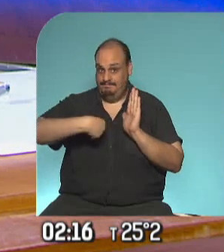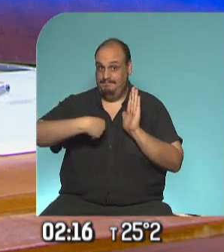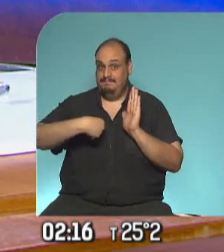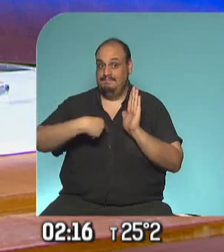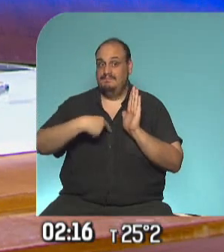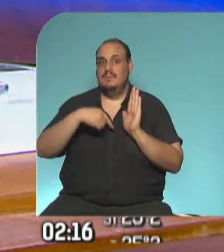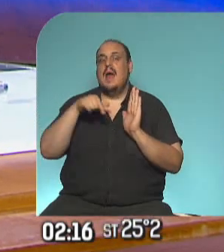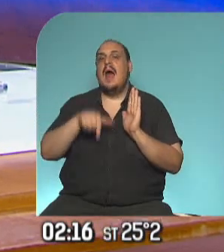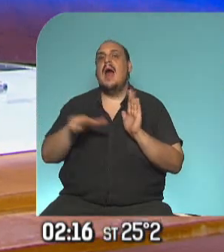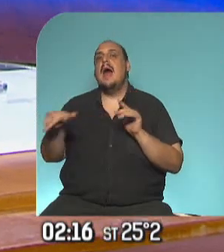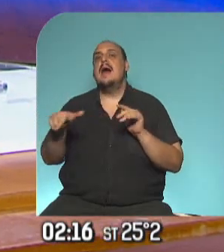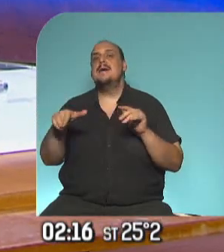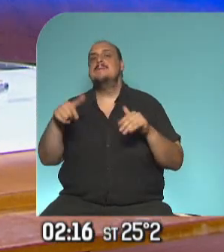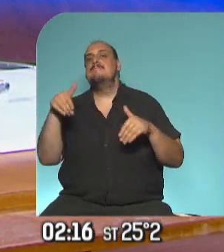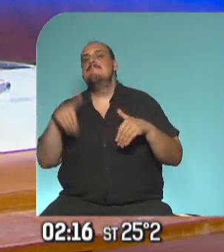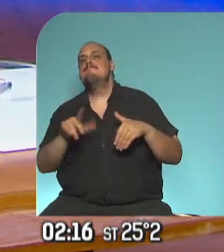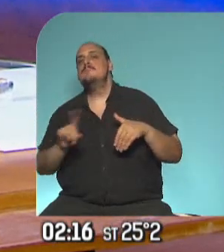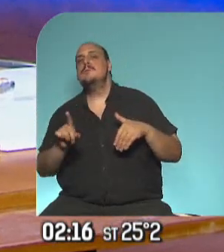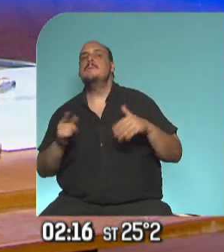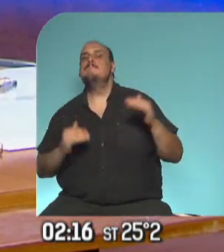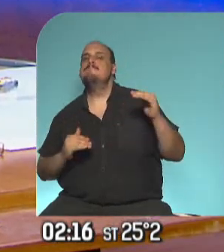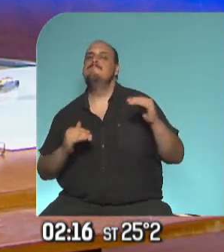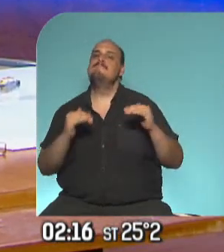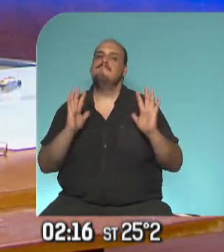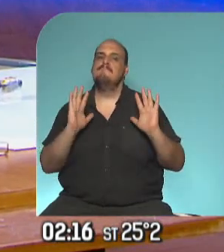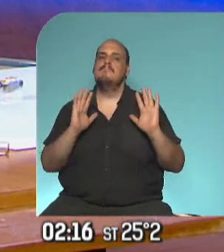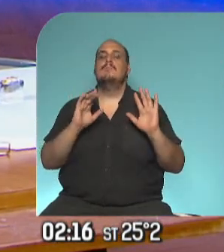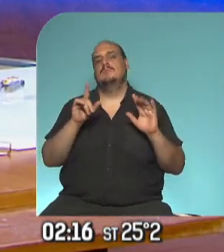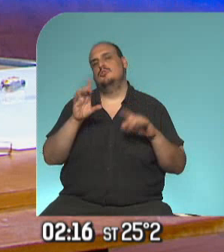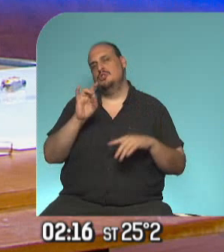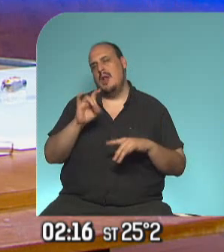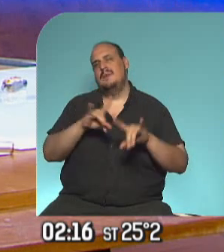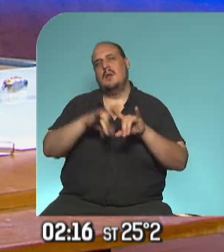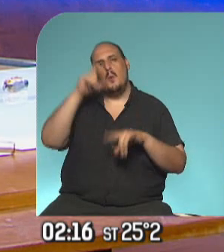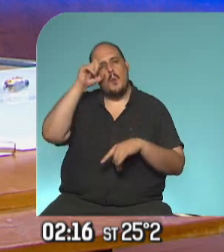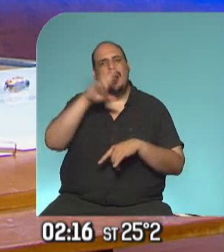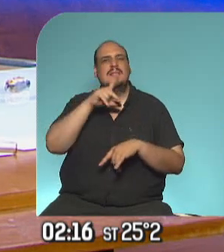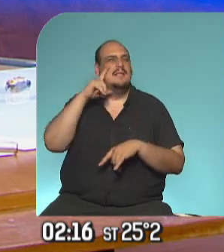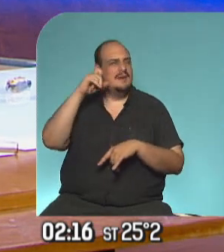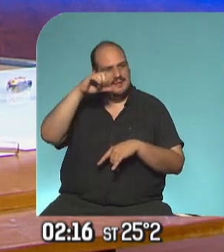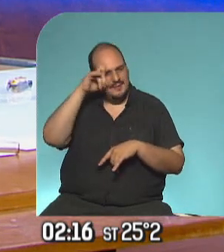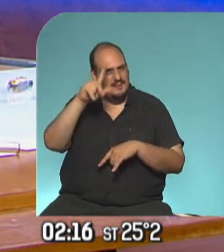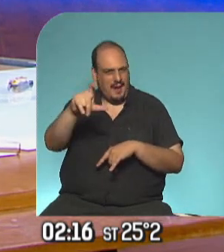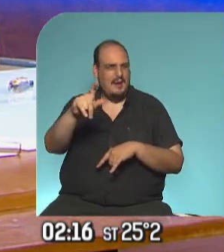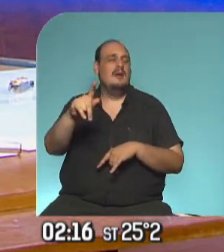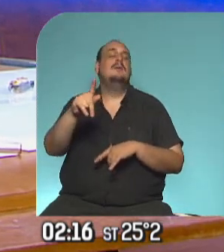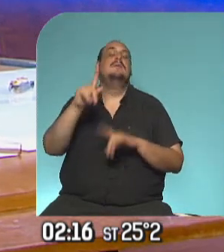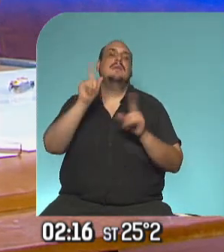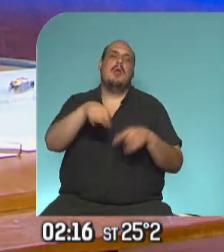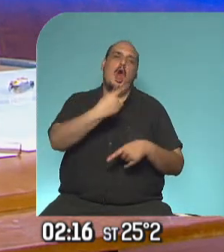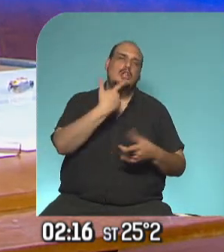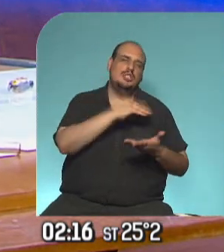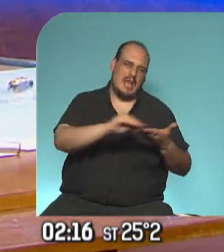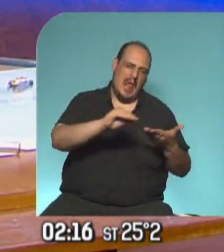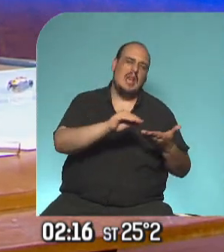zanjó algunas diferencias no solamente con Beltinec sino con otros senadores y senadoras que entendieron